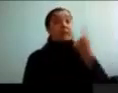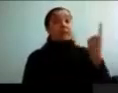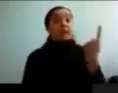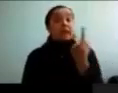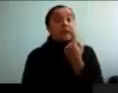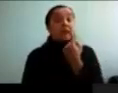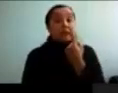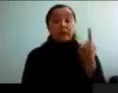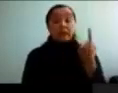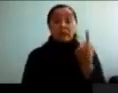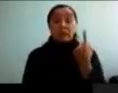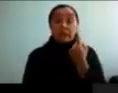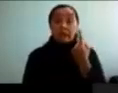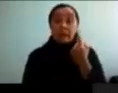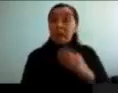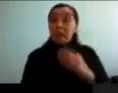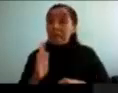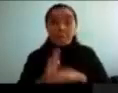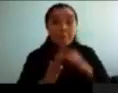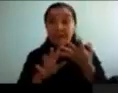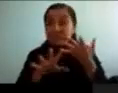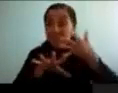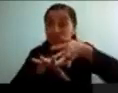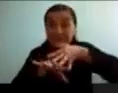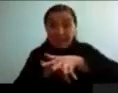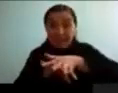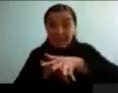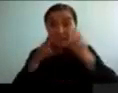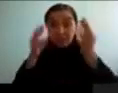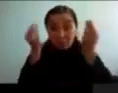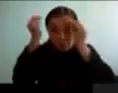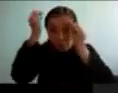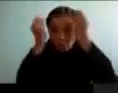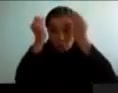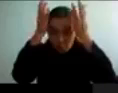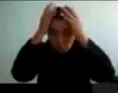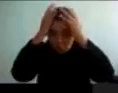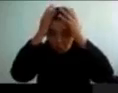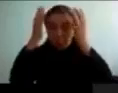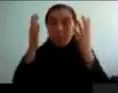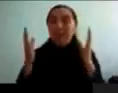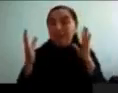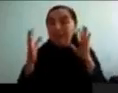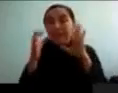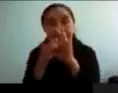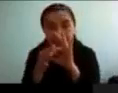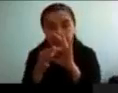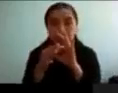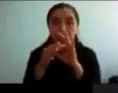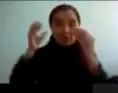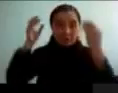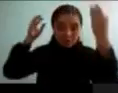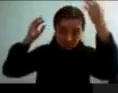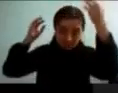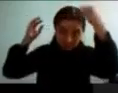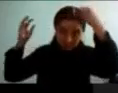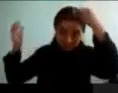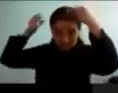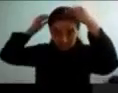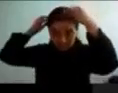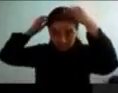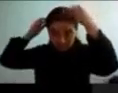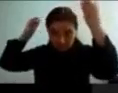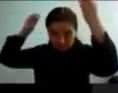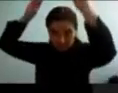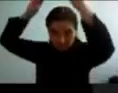integrado está el cerebro, más relacionada están partes lejanas del cerebro, más se necesita que el cerebro funcione como un todo y en ese